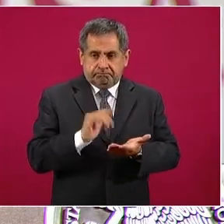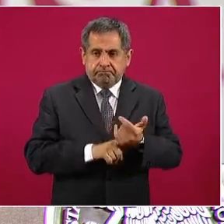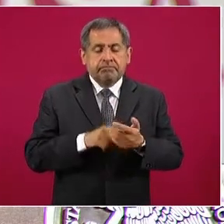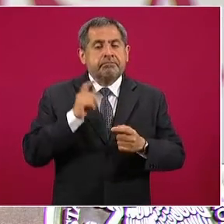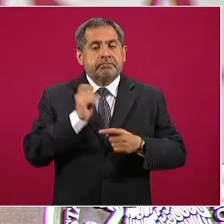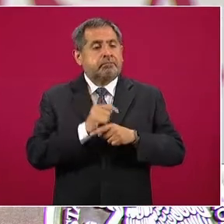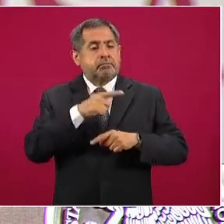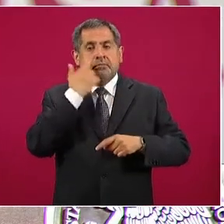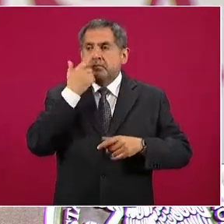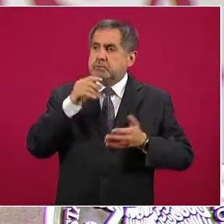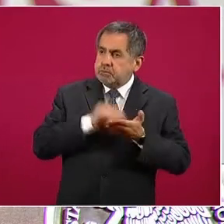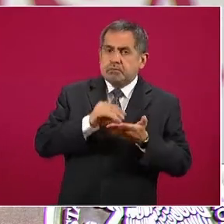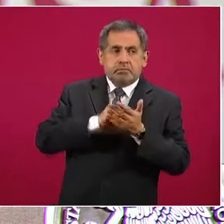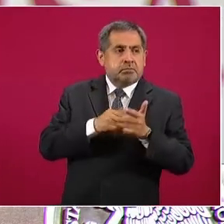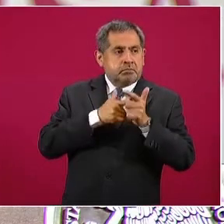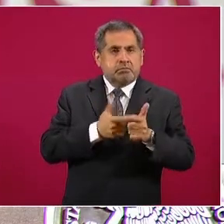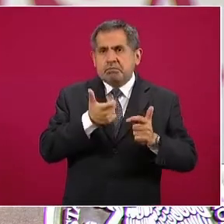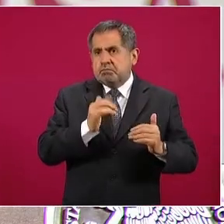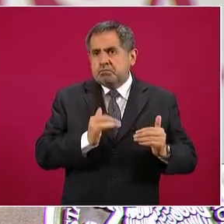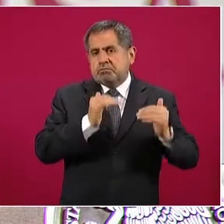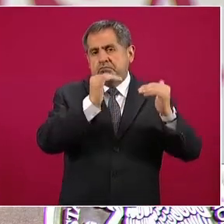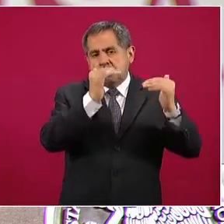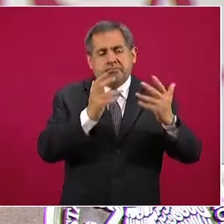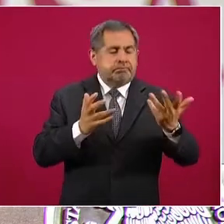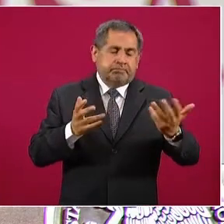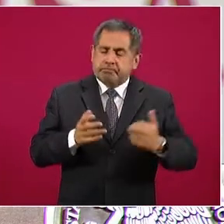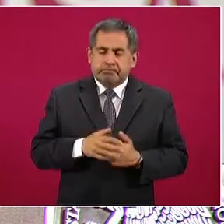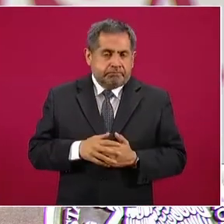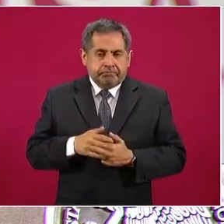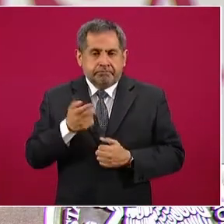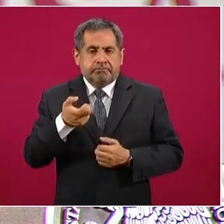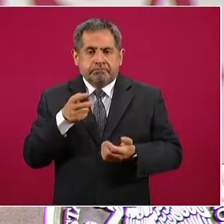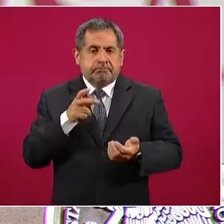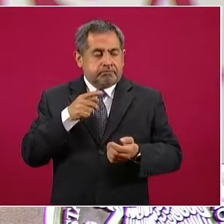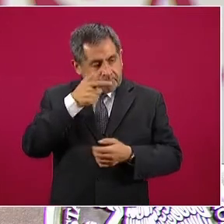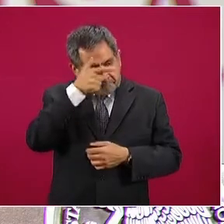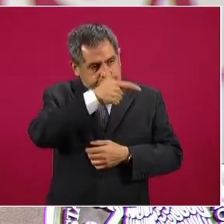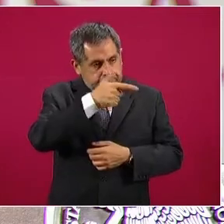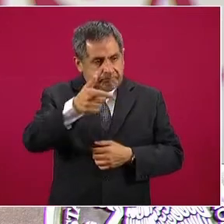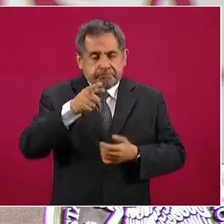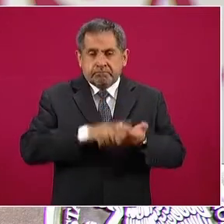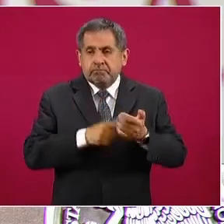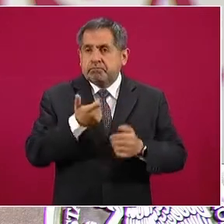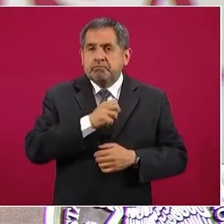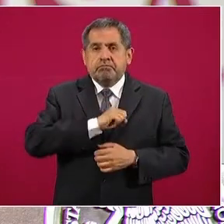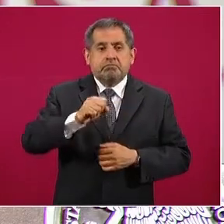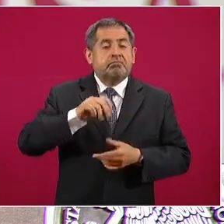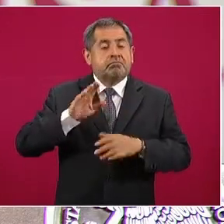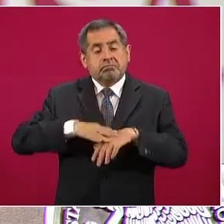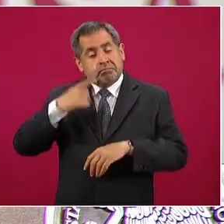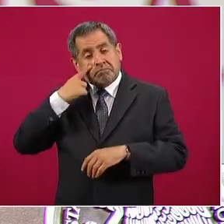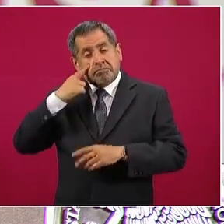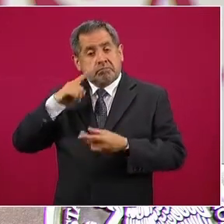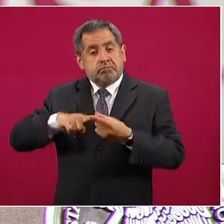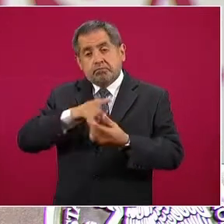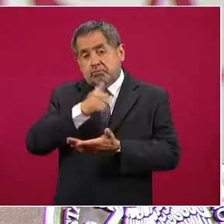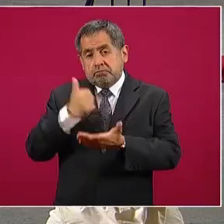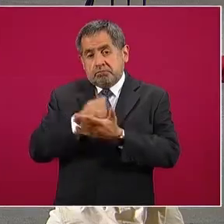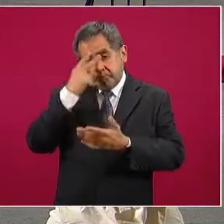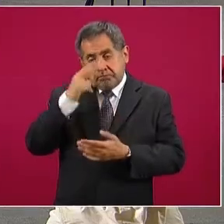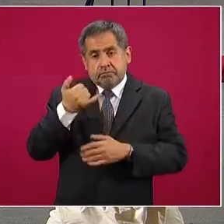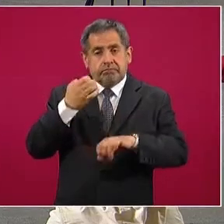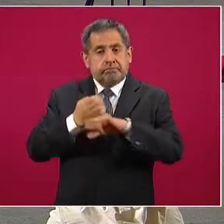quieren mantener esos márgenes altos de utilidad y por eso estamos viendo este fenómeno, sobre todo en la Ciudad de México y el Estado de México.